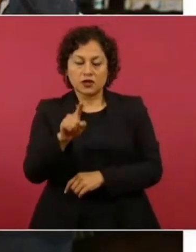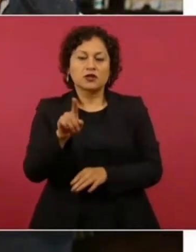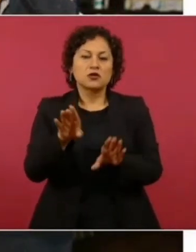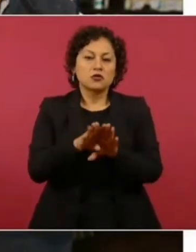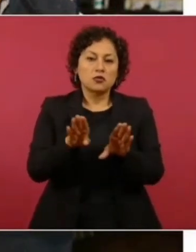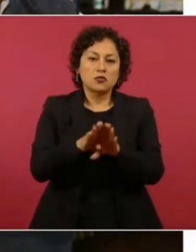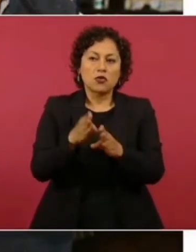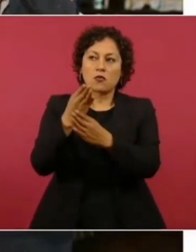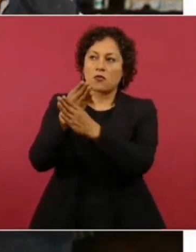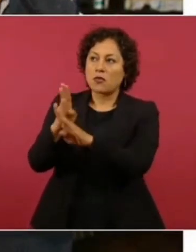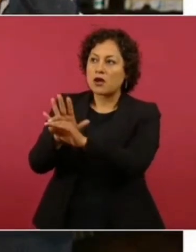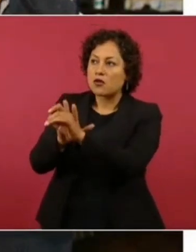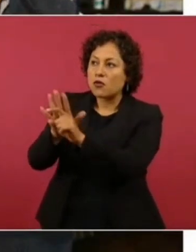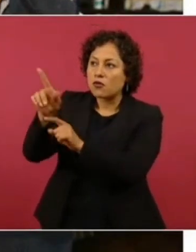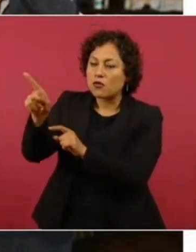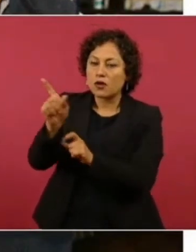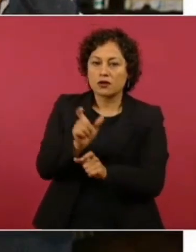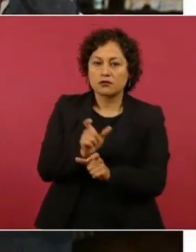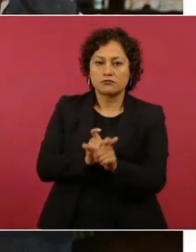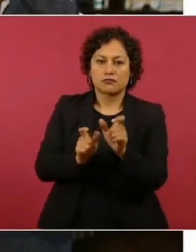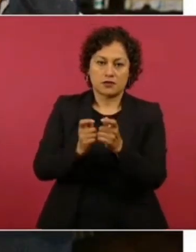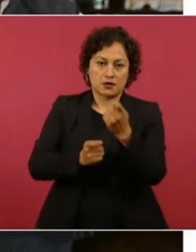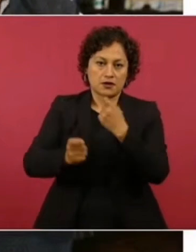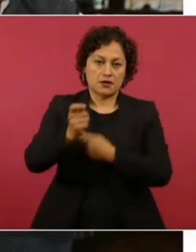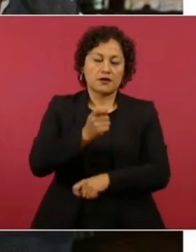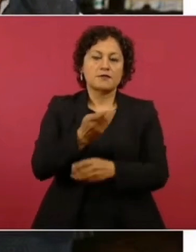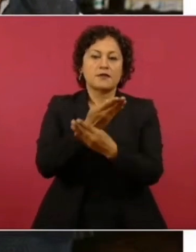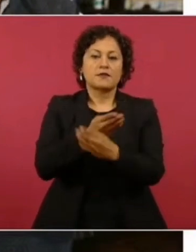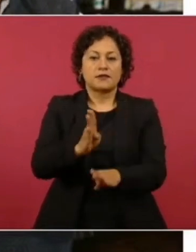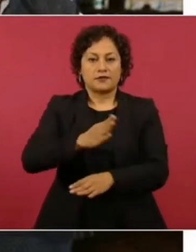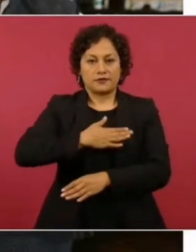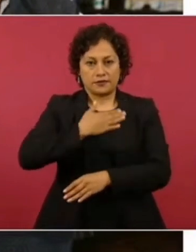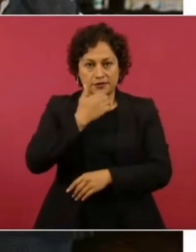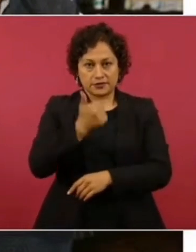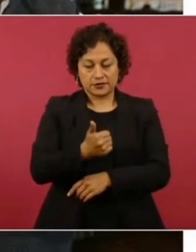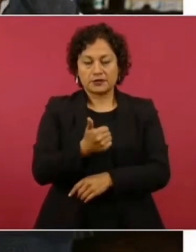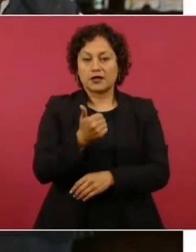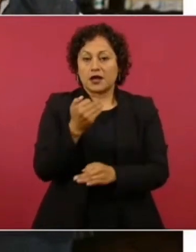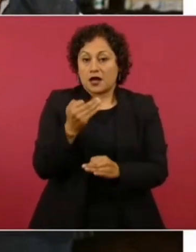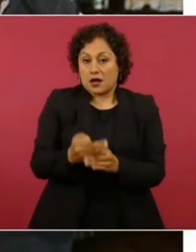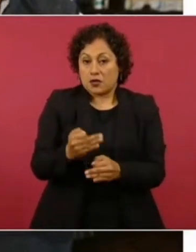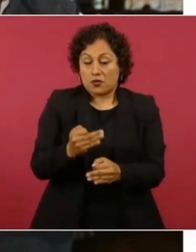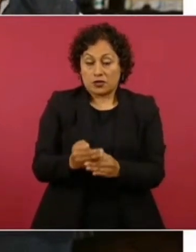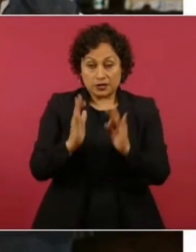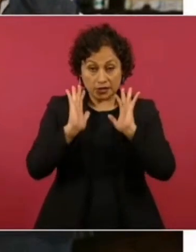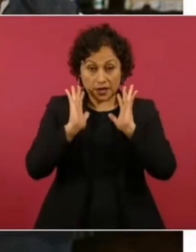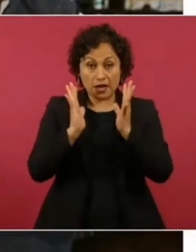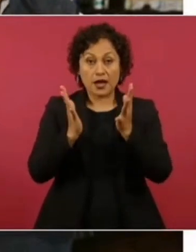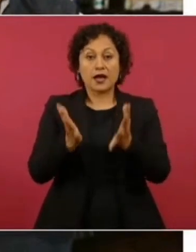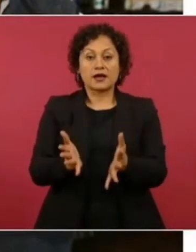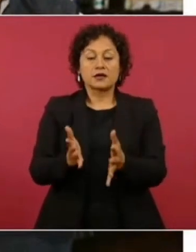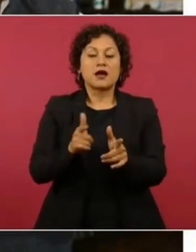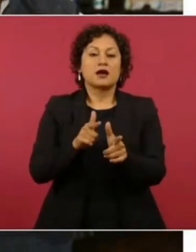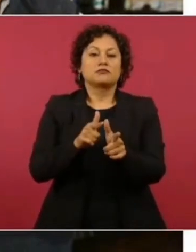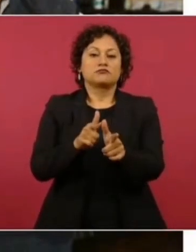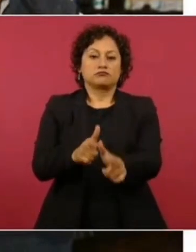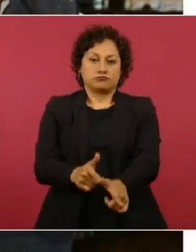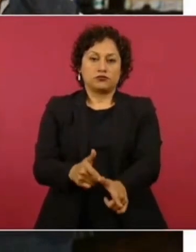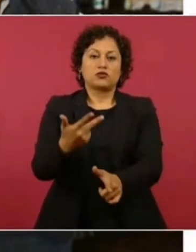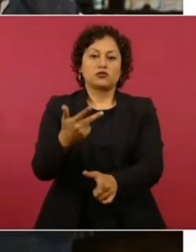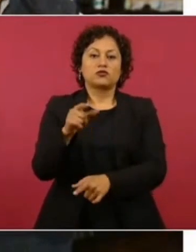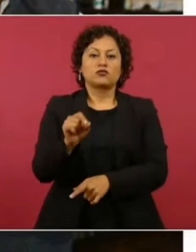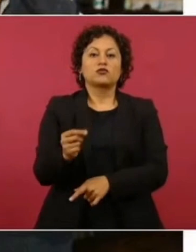de banco y ya el día de hoy estamos en este pago, en esta dispersión. Vamos a dispersar en 8